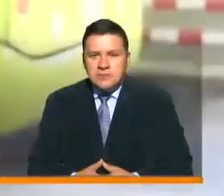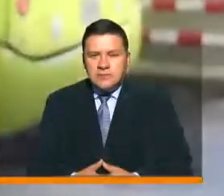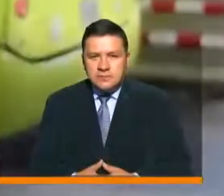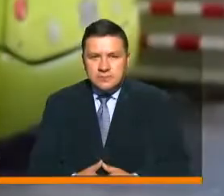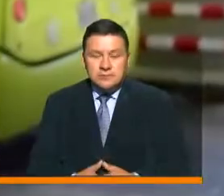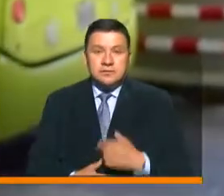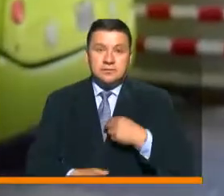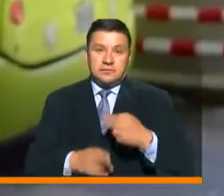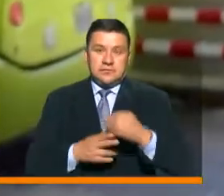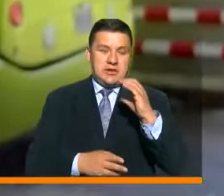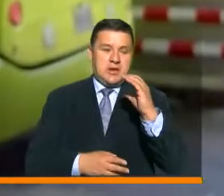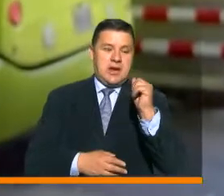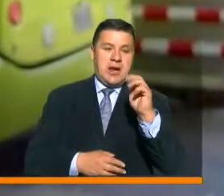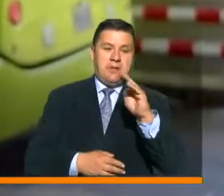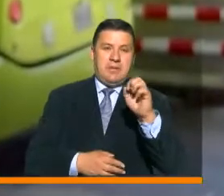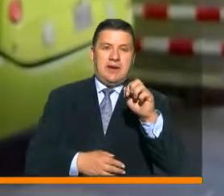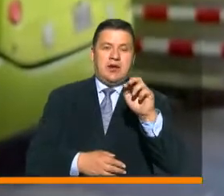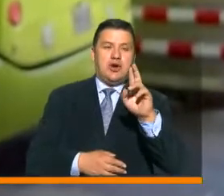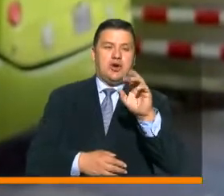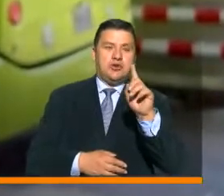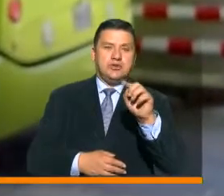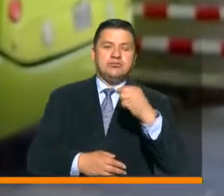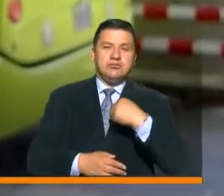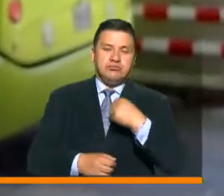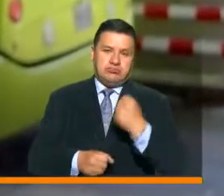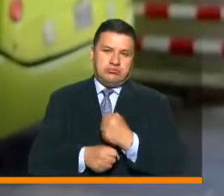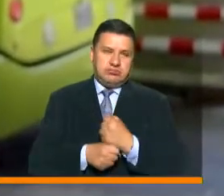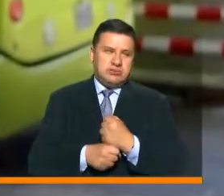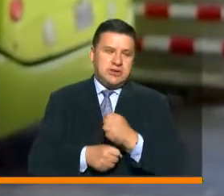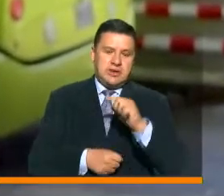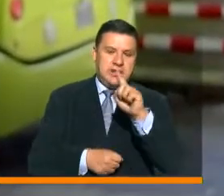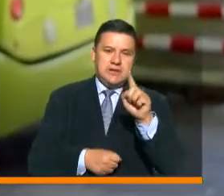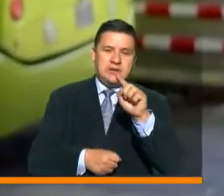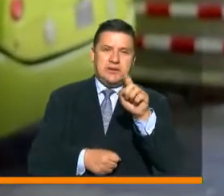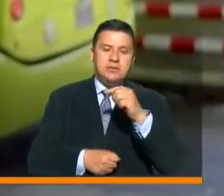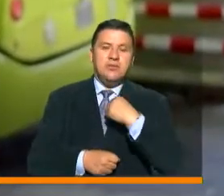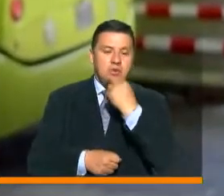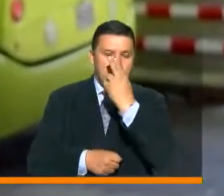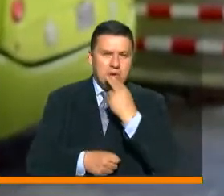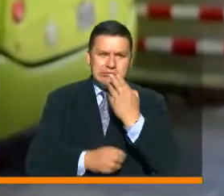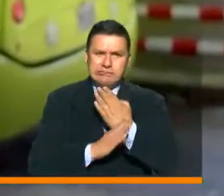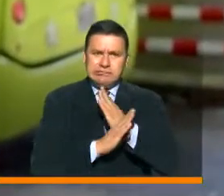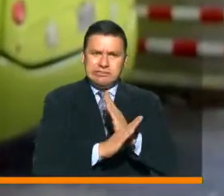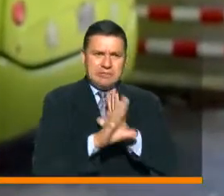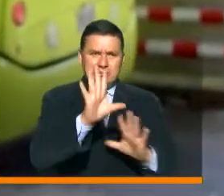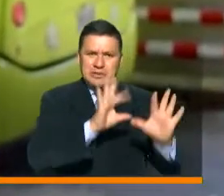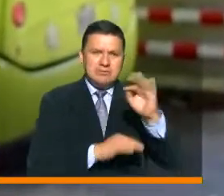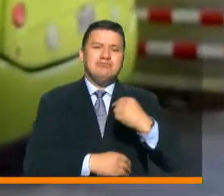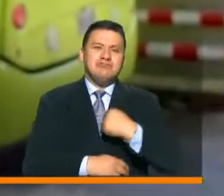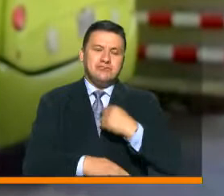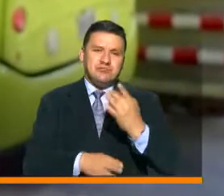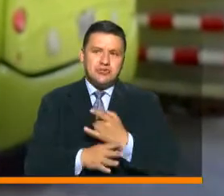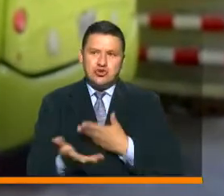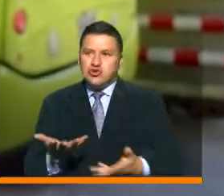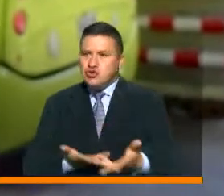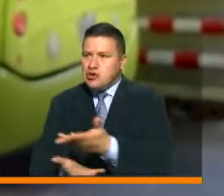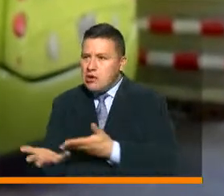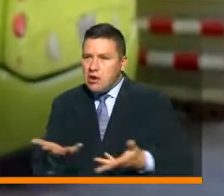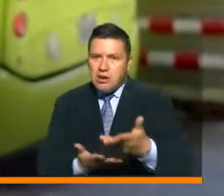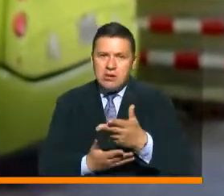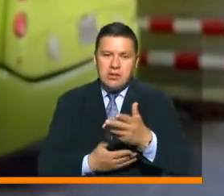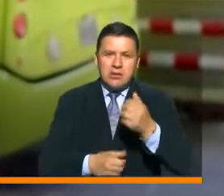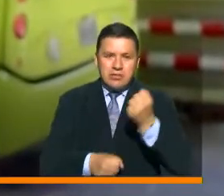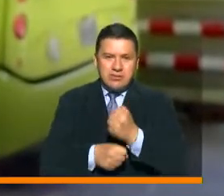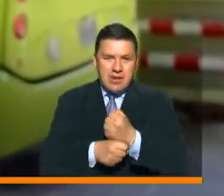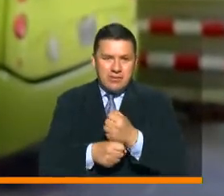Mi nombre es Carmen Rosa Dordos, trabajo para Metrolínea S.A. Mi compromiso para prevenir el virus es socializarles a los